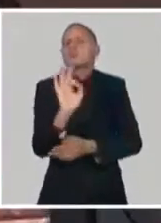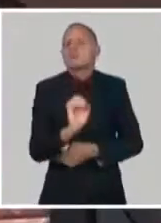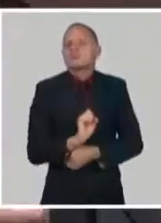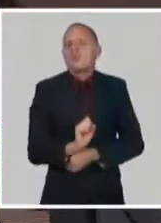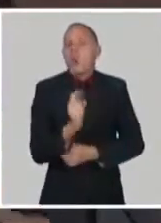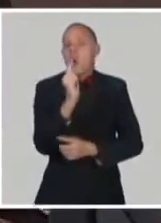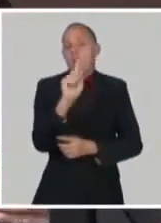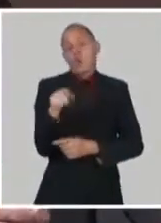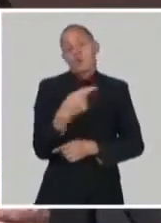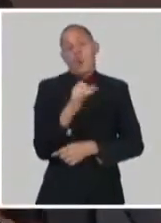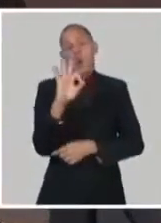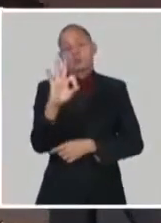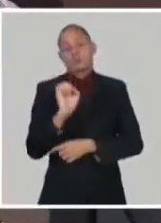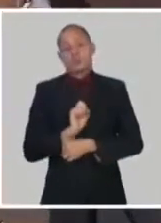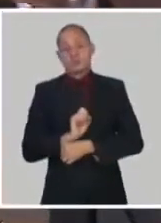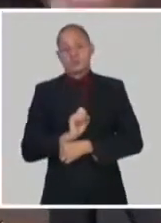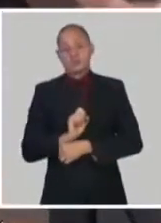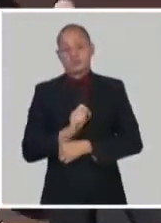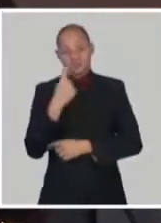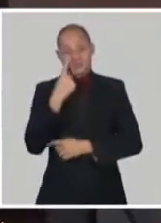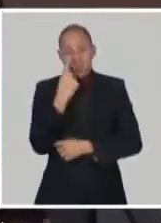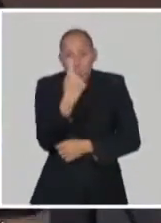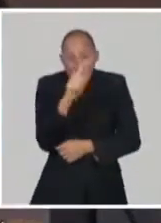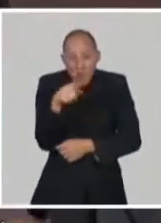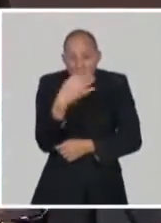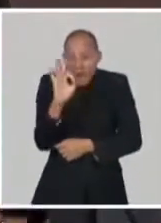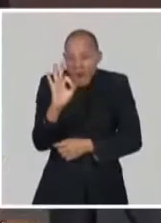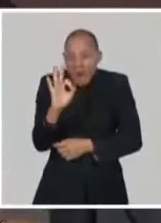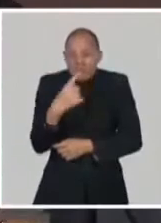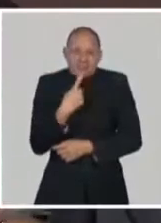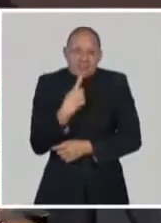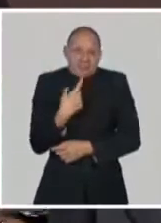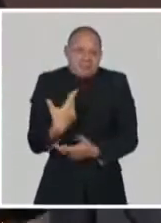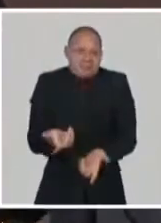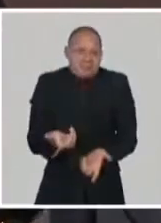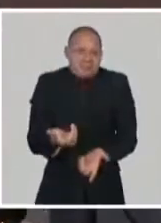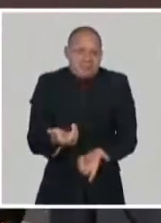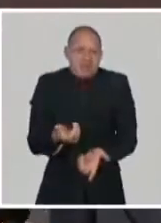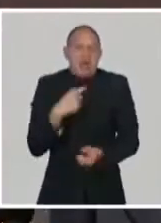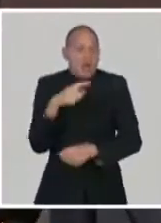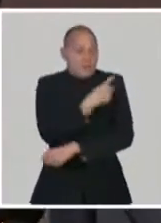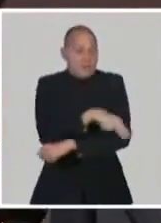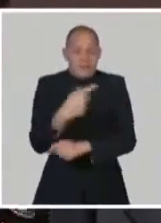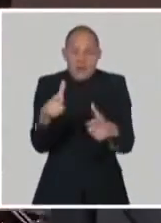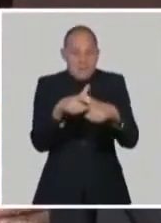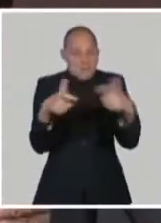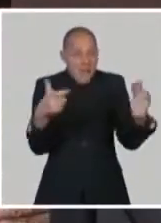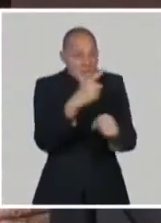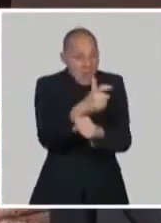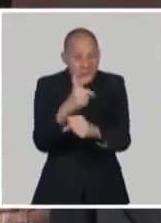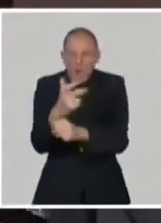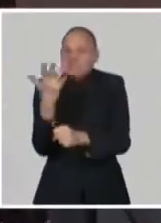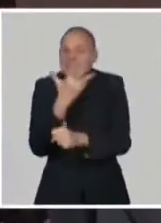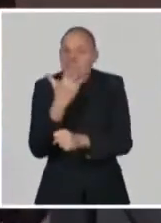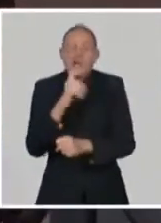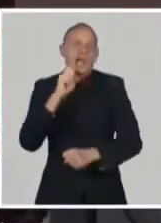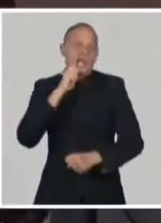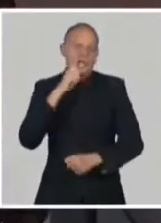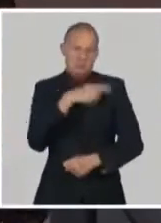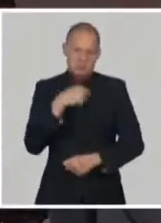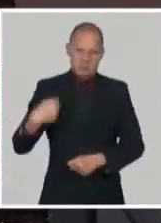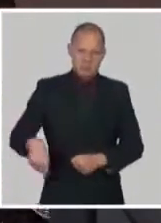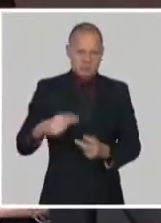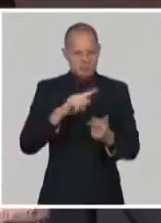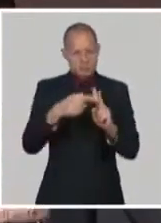vacunado son Estados Unidos en dosis de vacunas totales, Estados Unidos, China. O sea, hay solo 13 países que han